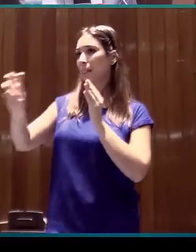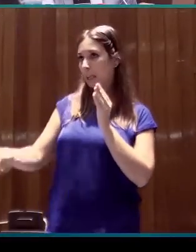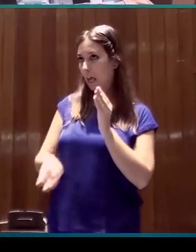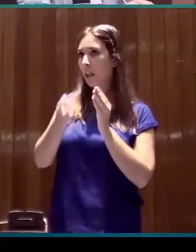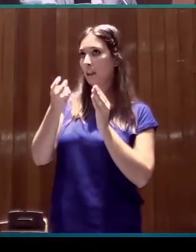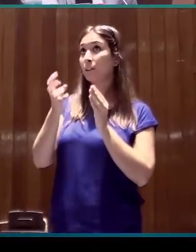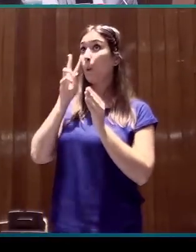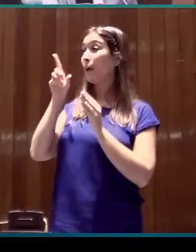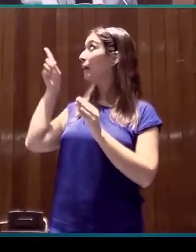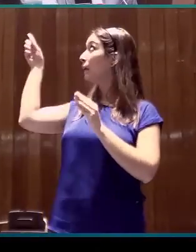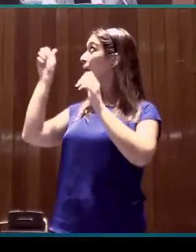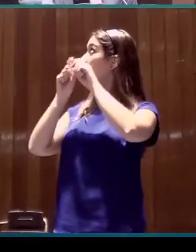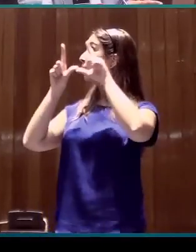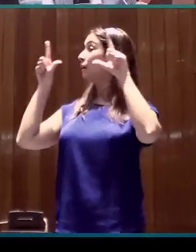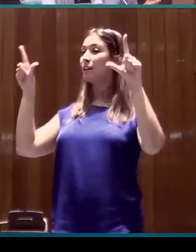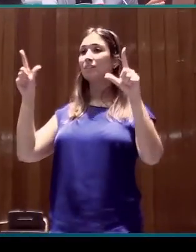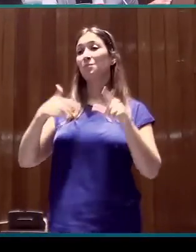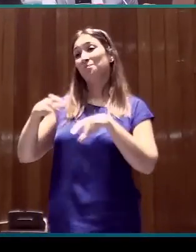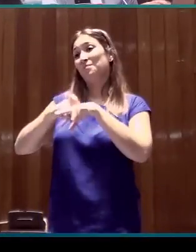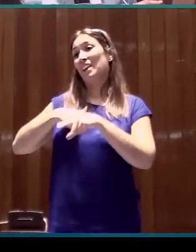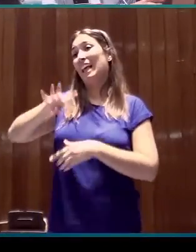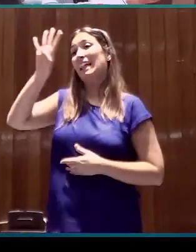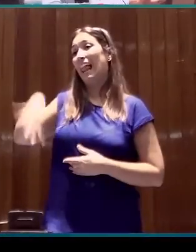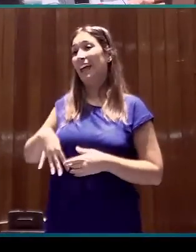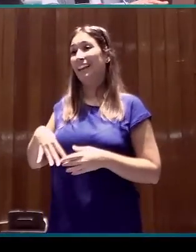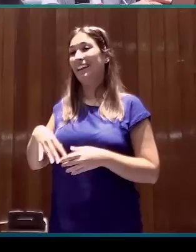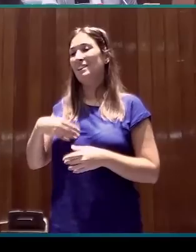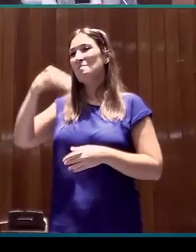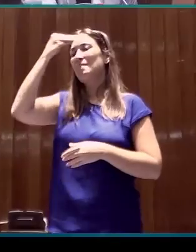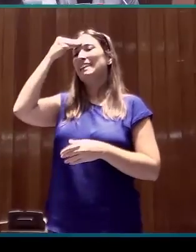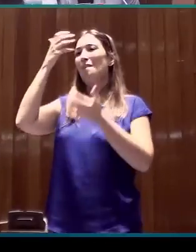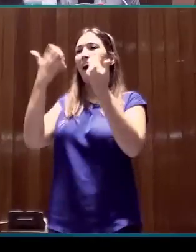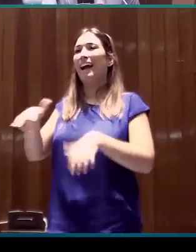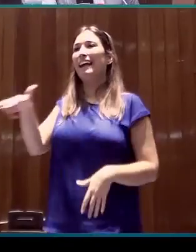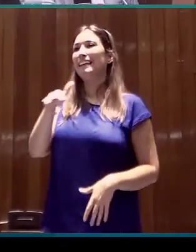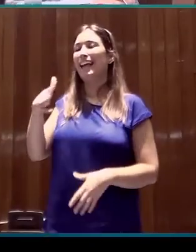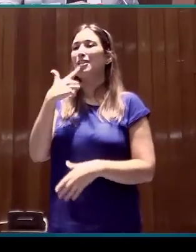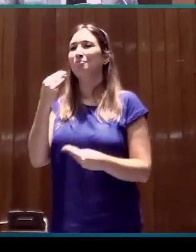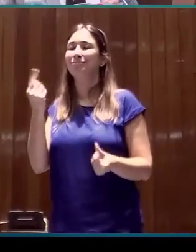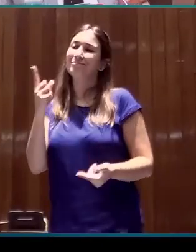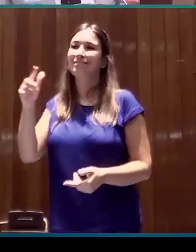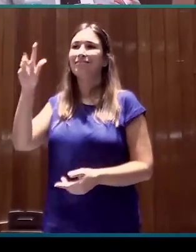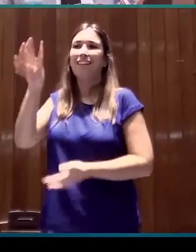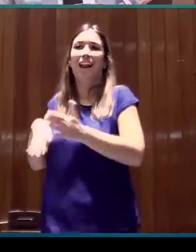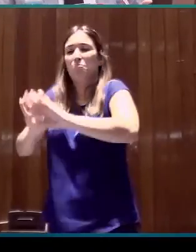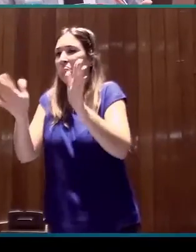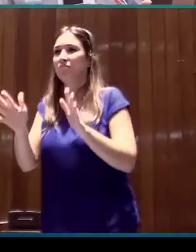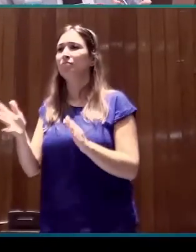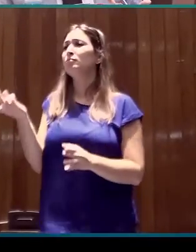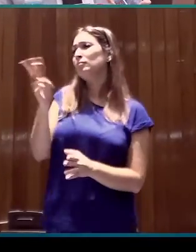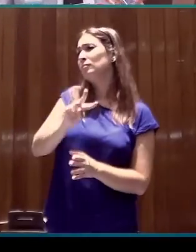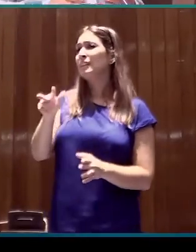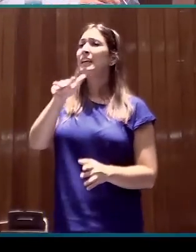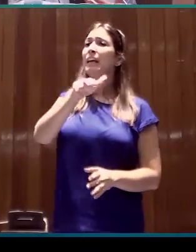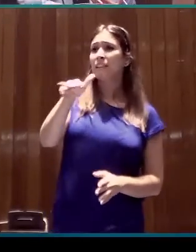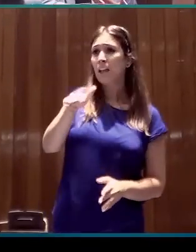Bien, aquí aparece la versión en catalán. Pensaba que se abría la versión en castellano. En cualquier caso, está accesible en catalán, castellano,